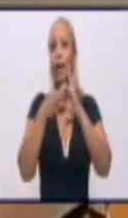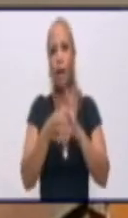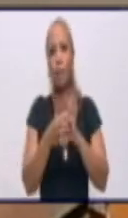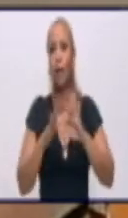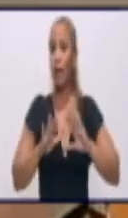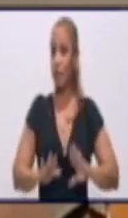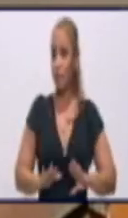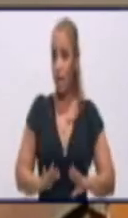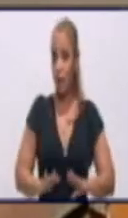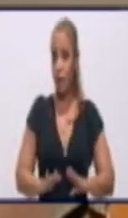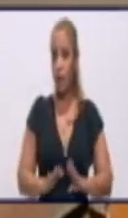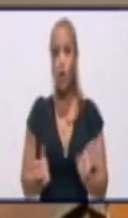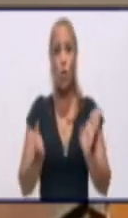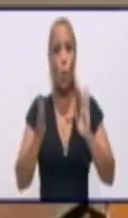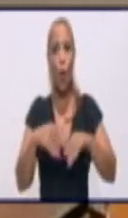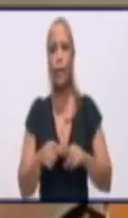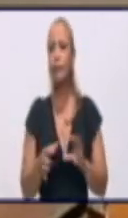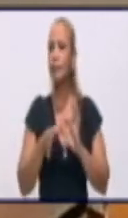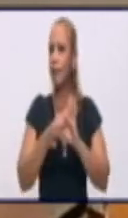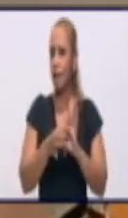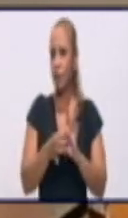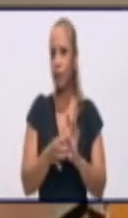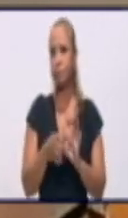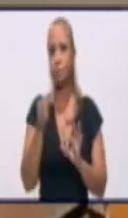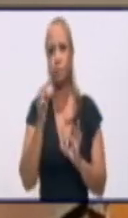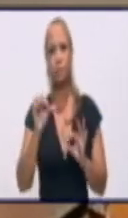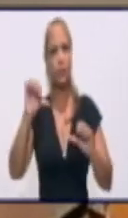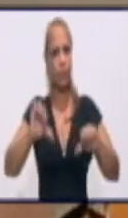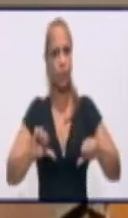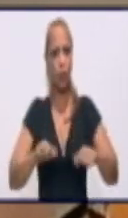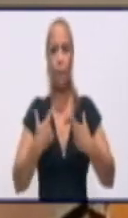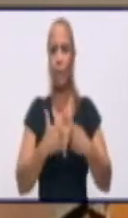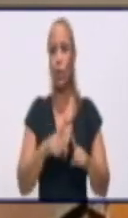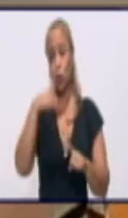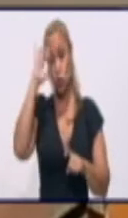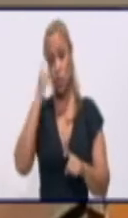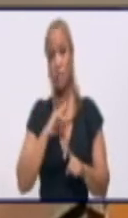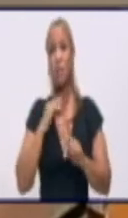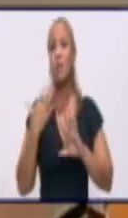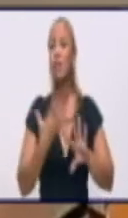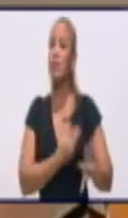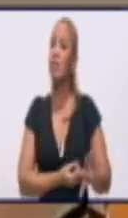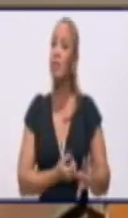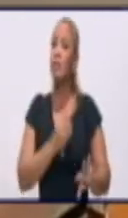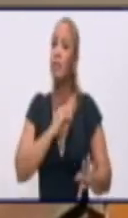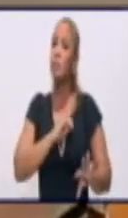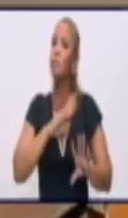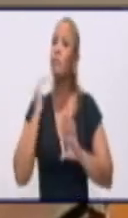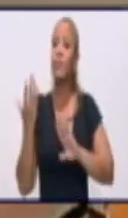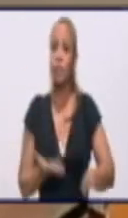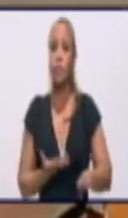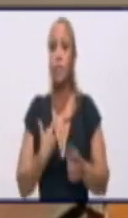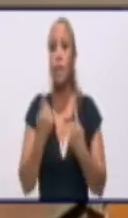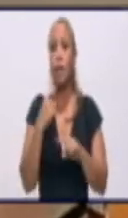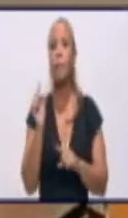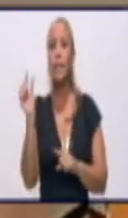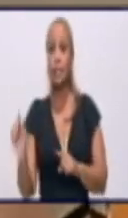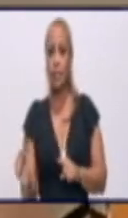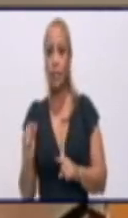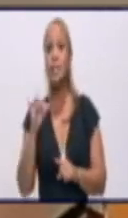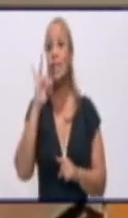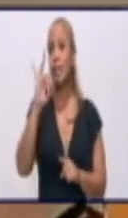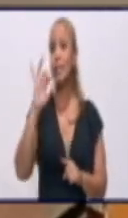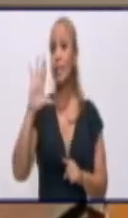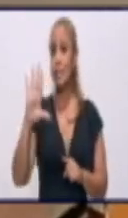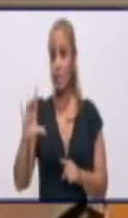estable. No tenemos paciente crítico, pero tenemos que lamentar el fallecimiento de un paciente de 75 años